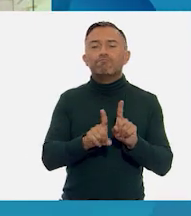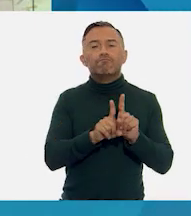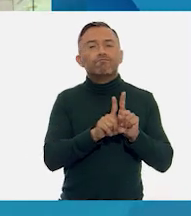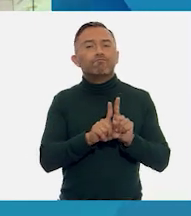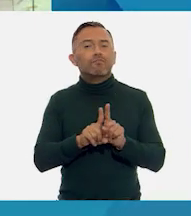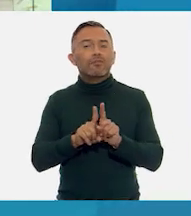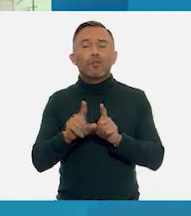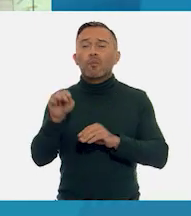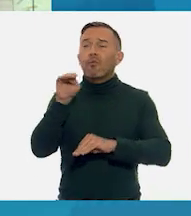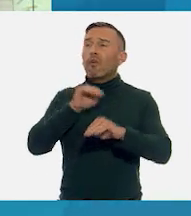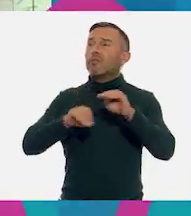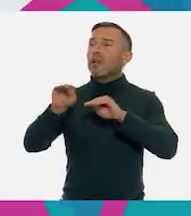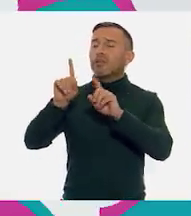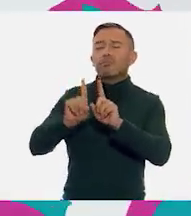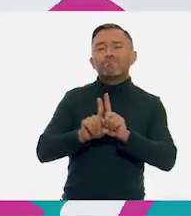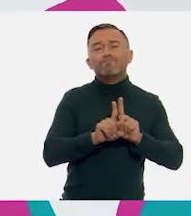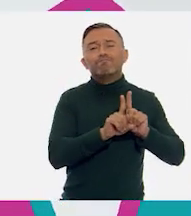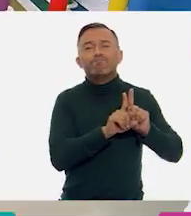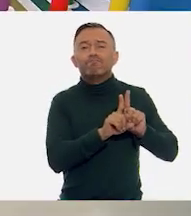y nada más.